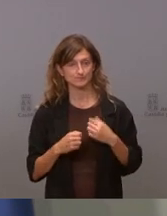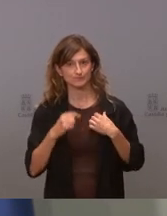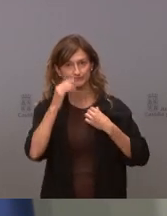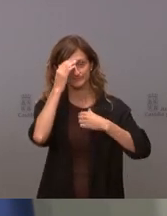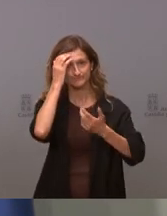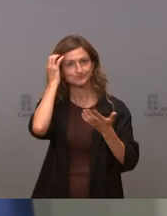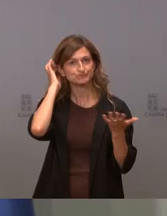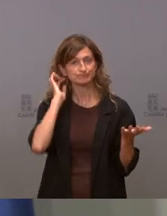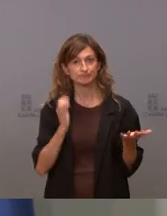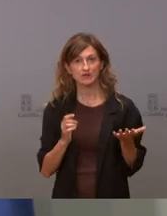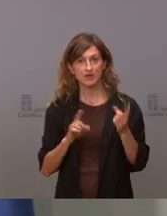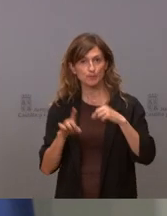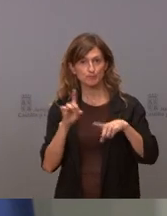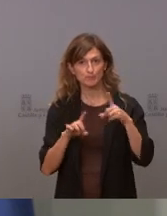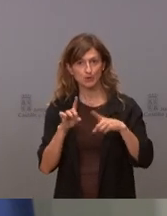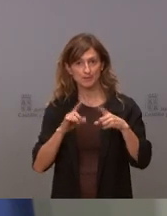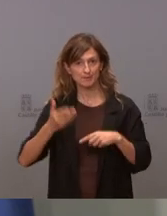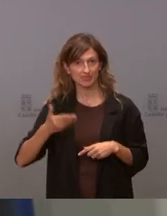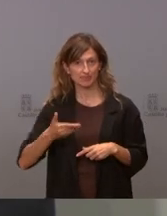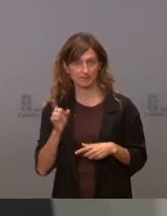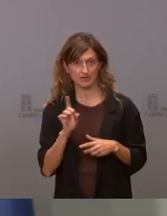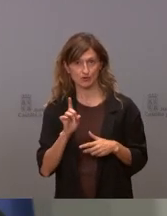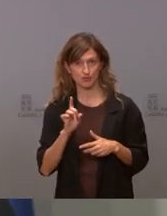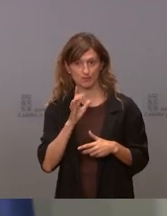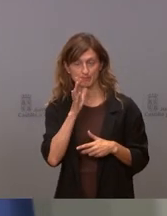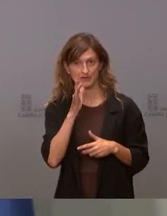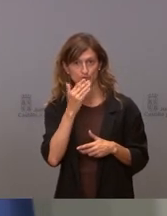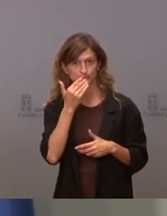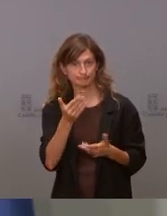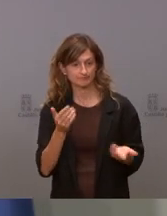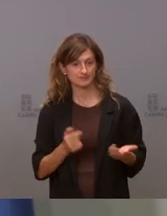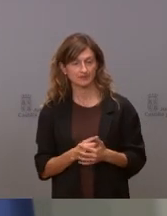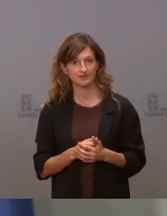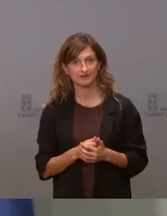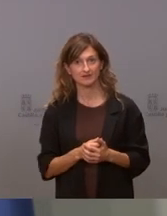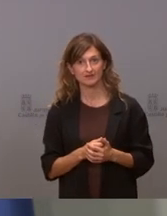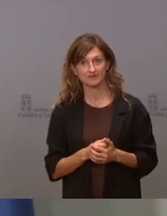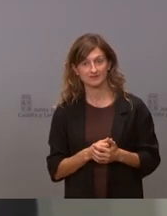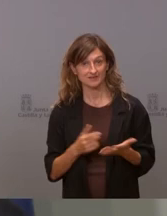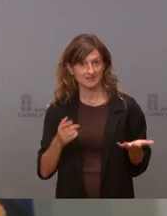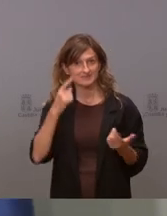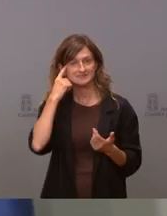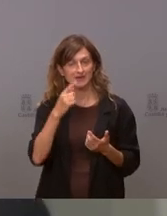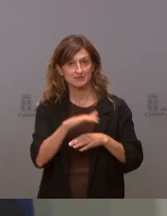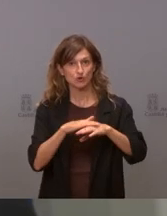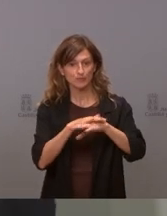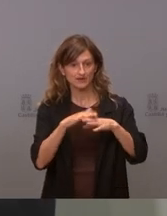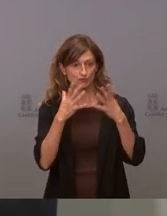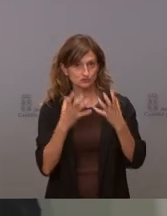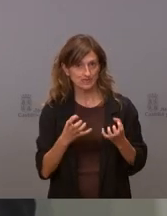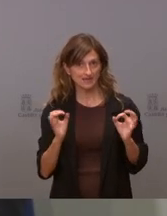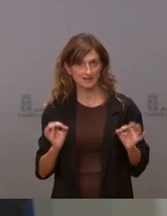no es el problema principal pero permítame tengamos que hacer un caso ya somos un gobierno serio ya no